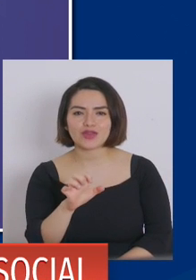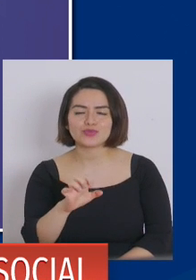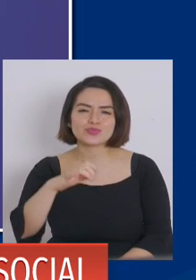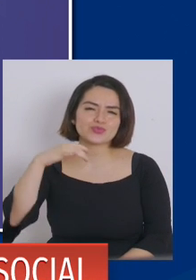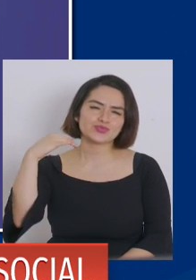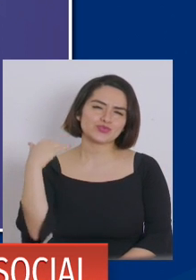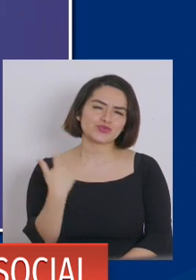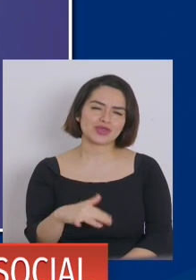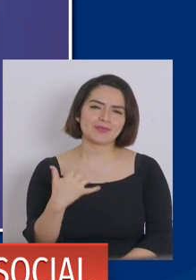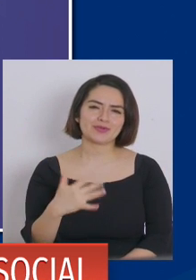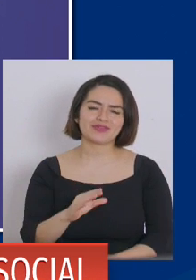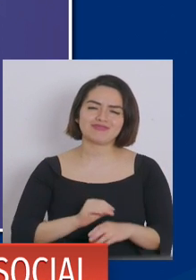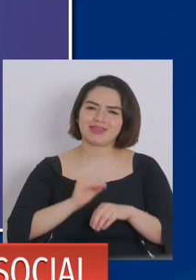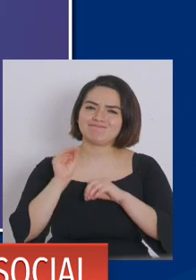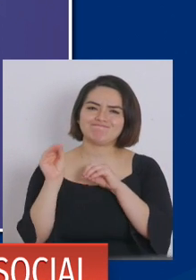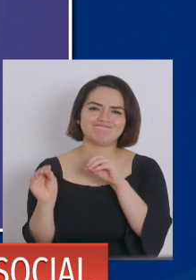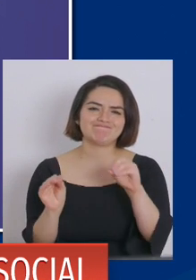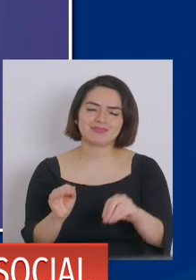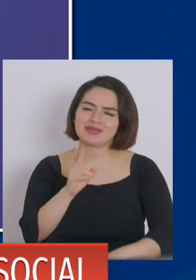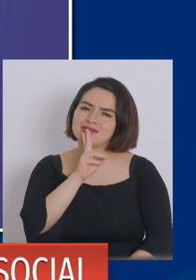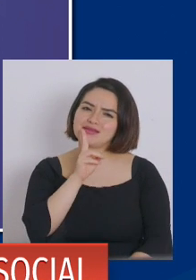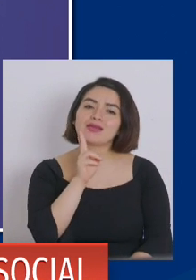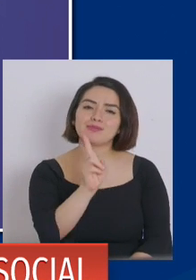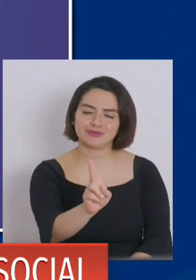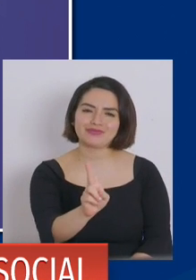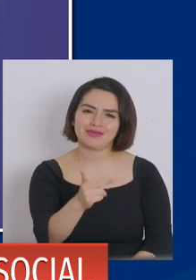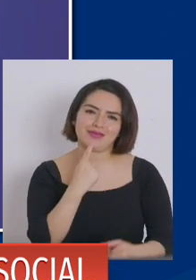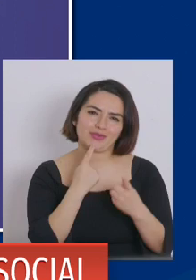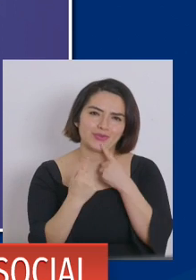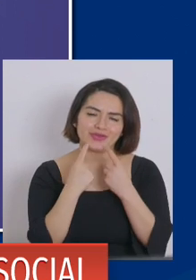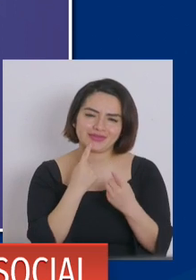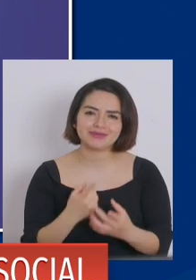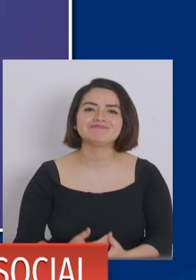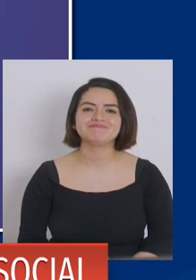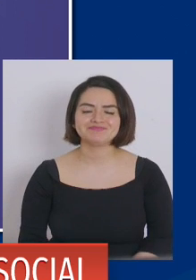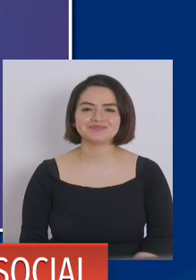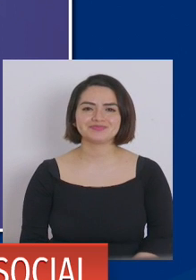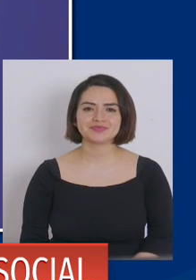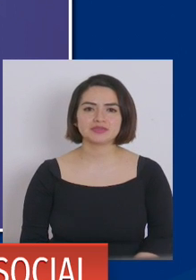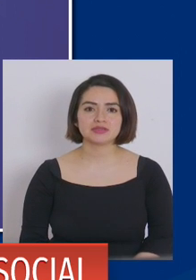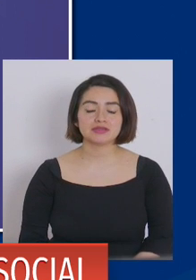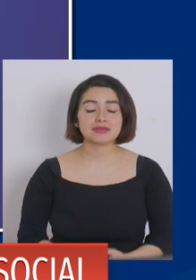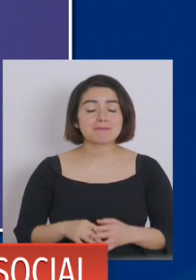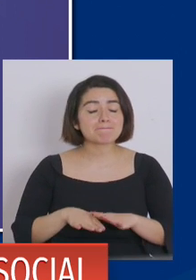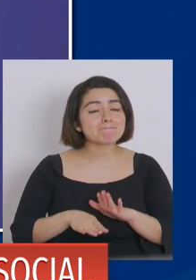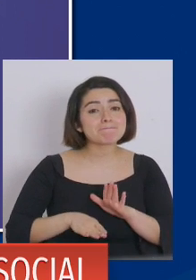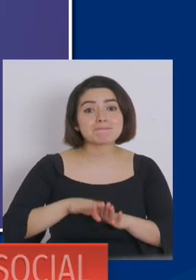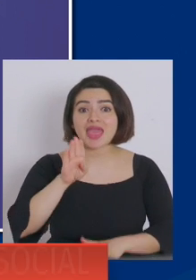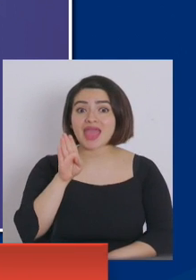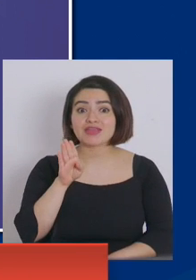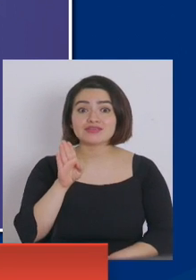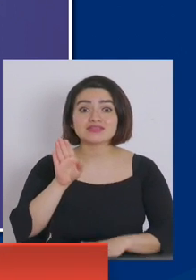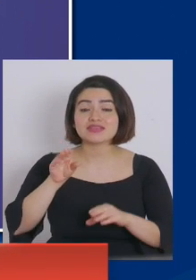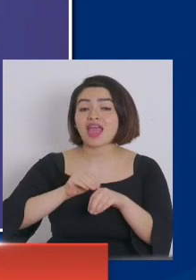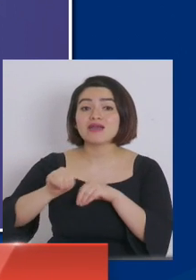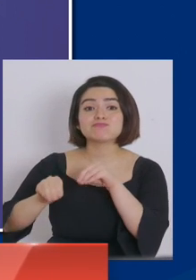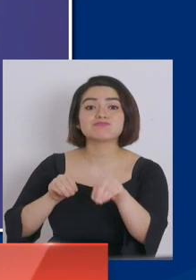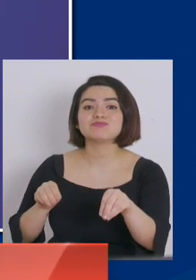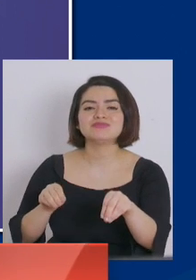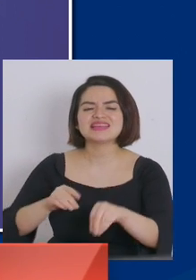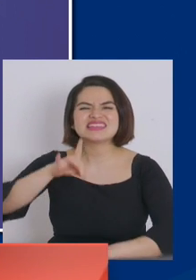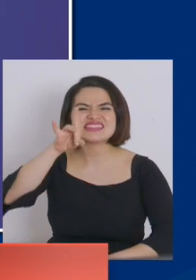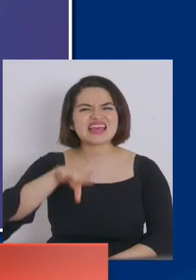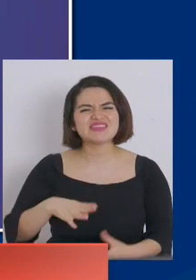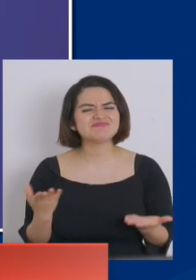poder reforzar el llamado a contestar esta encuesta. El mayor llamado es poder saber,